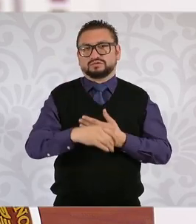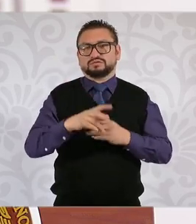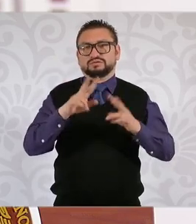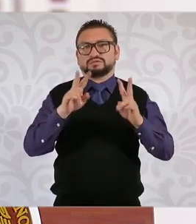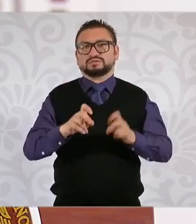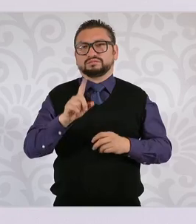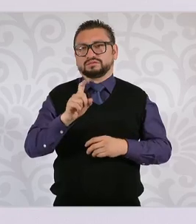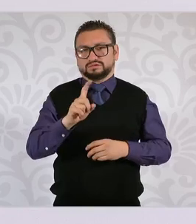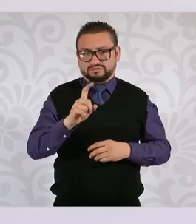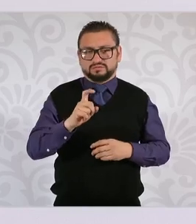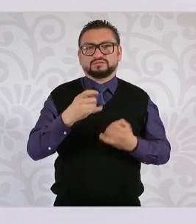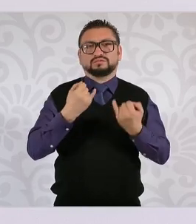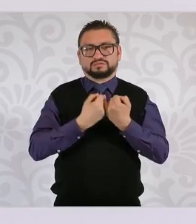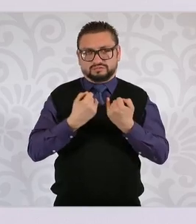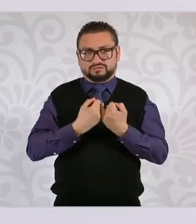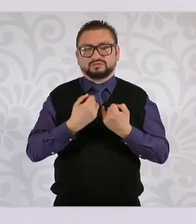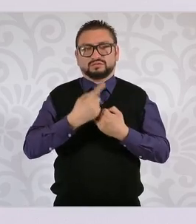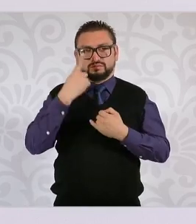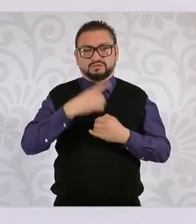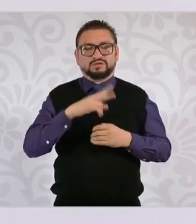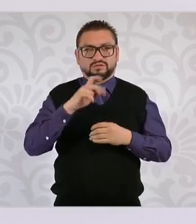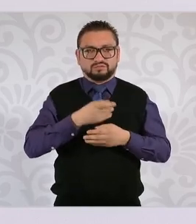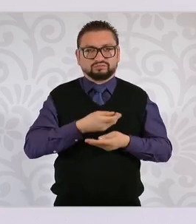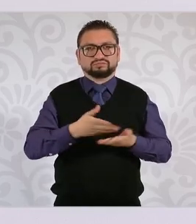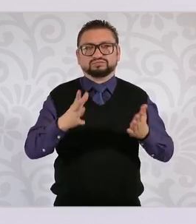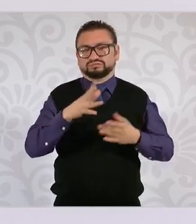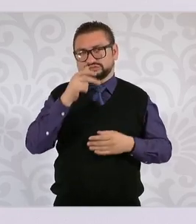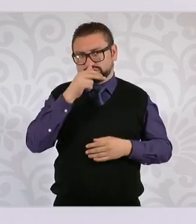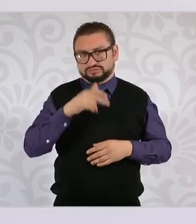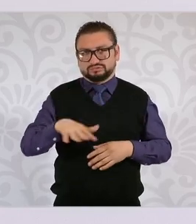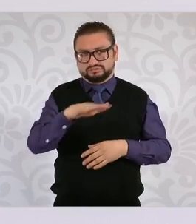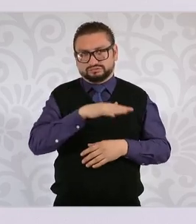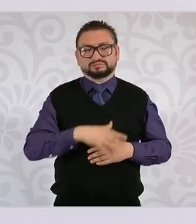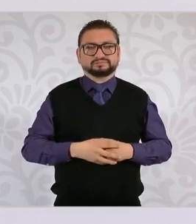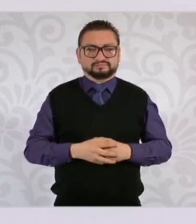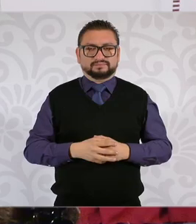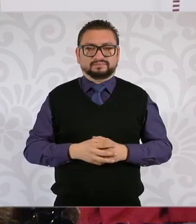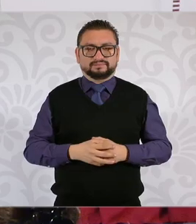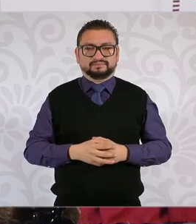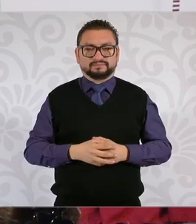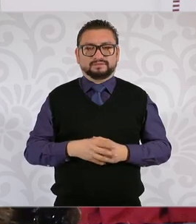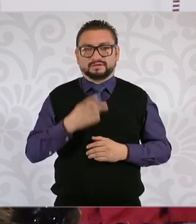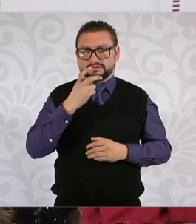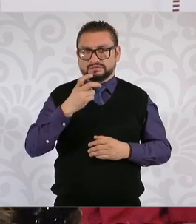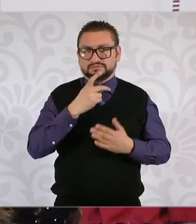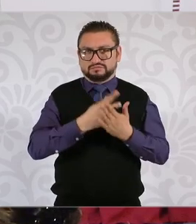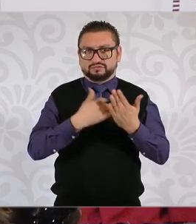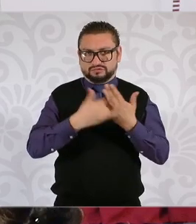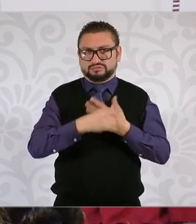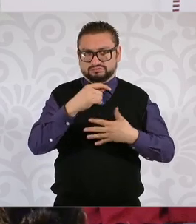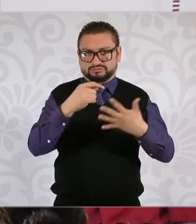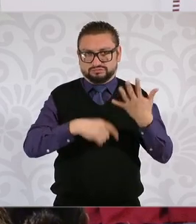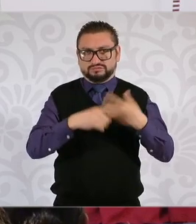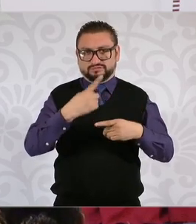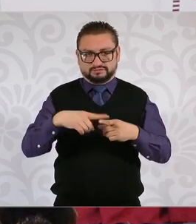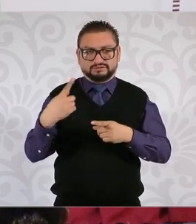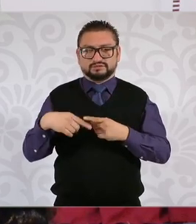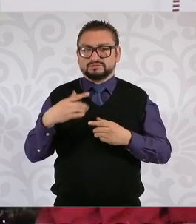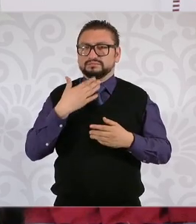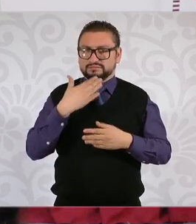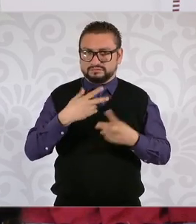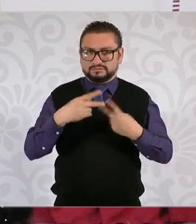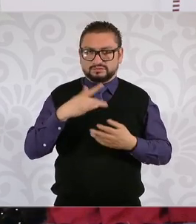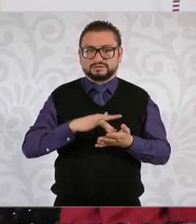que desde hace tiempo se tiene para suministrar de agua Hermosillo entonces hay varios proyectos para Sonora. Claro que sí va a ser muy